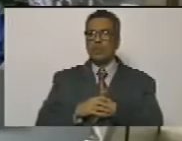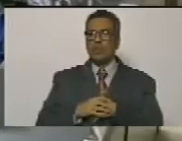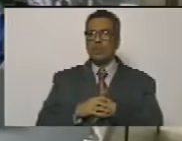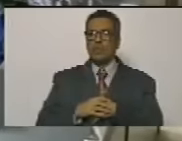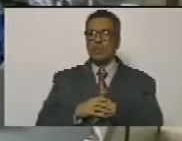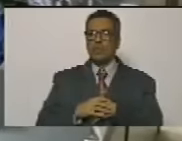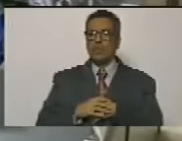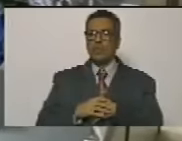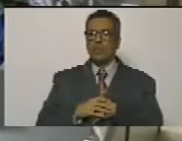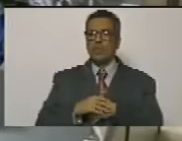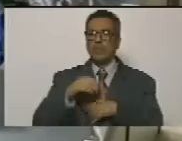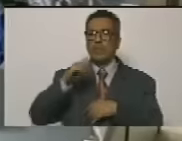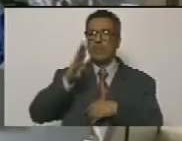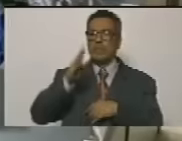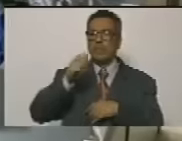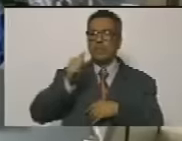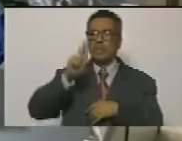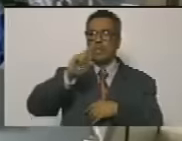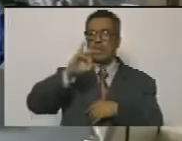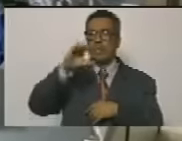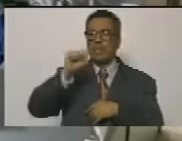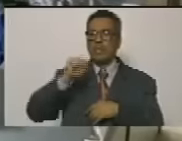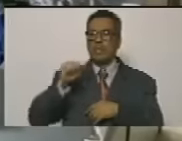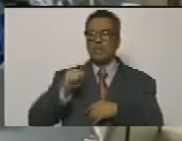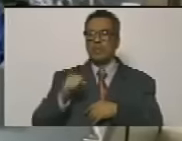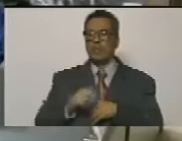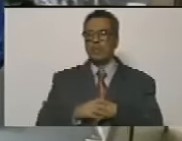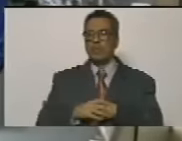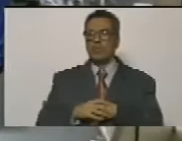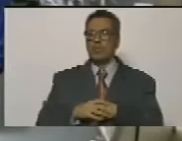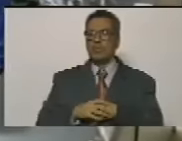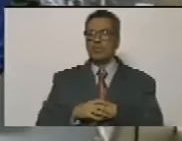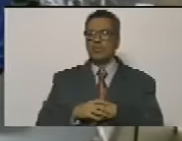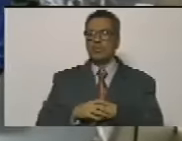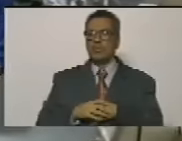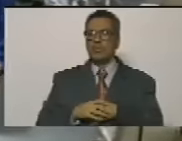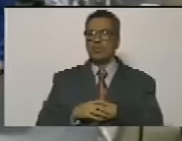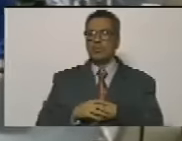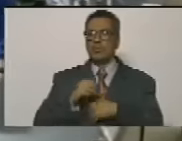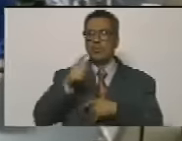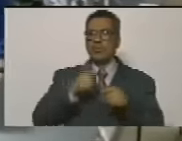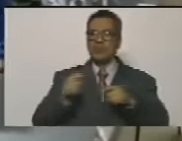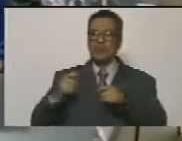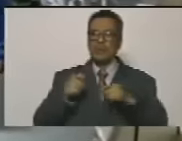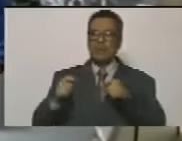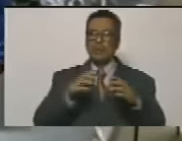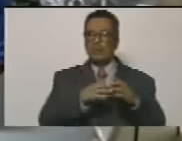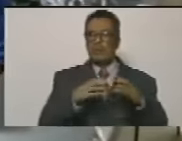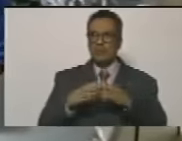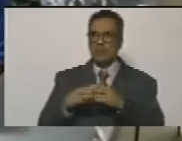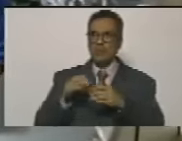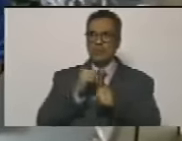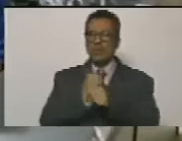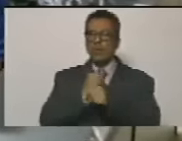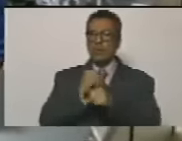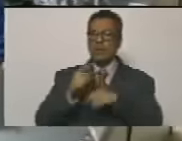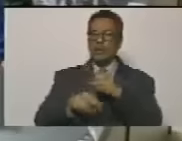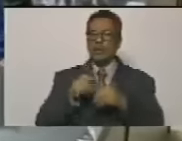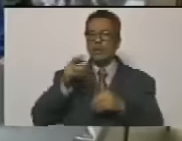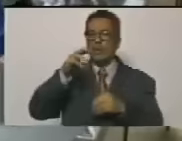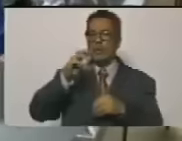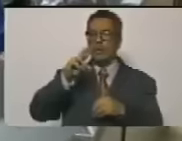y varios José González Navarro jefe del movimiento sindical unificado la